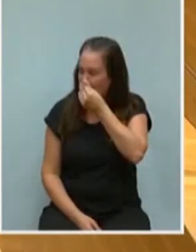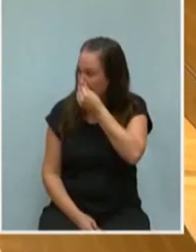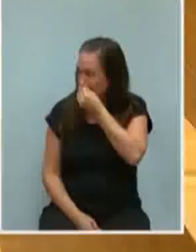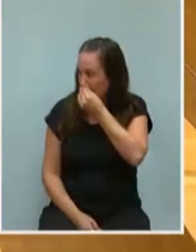Aplausos. Aplausos. Aplausos.